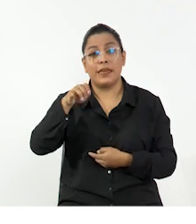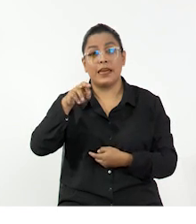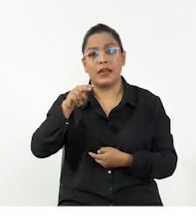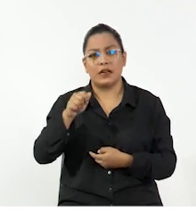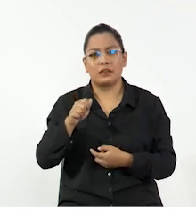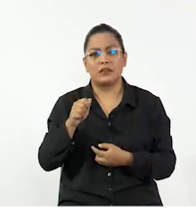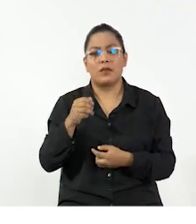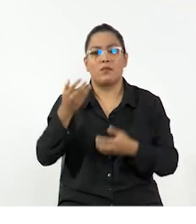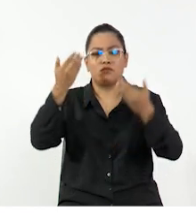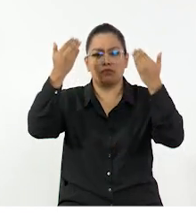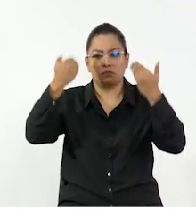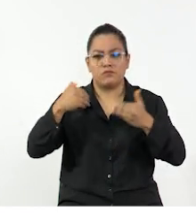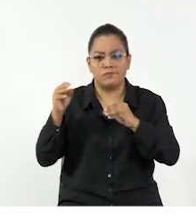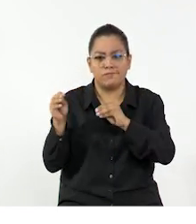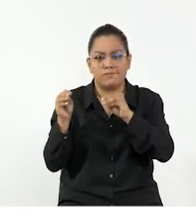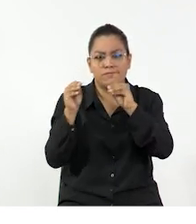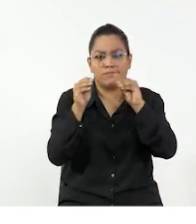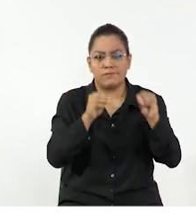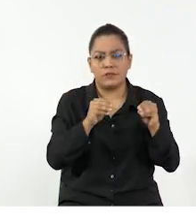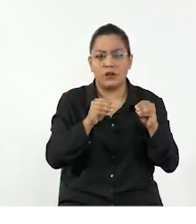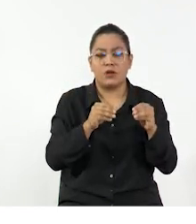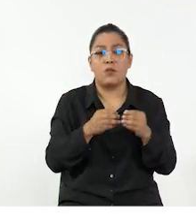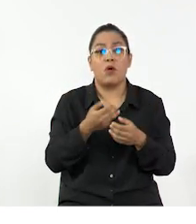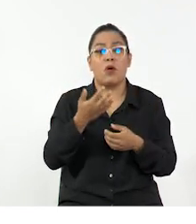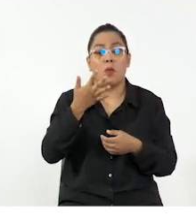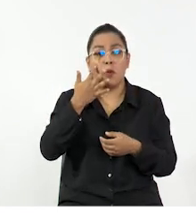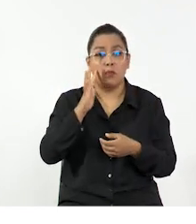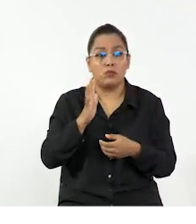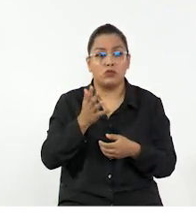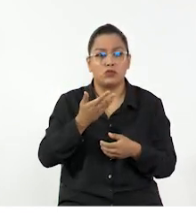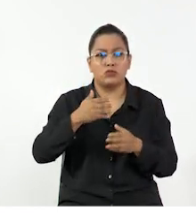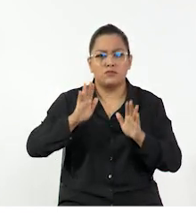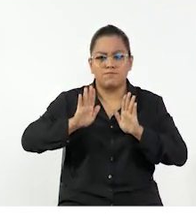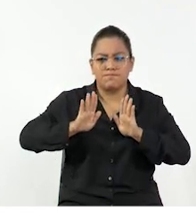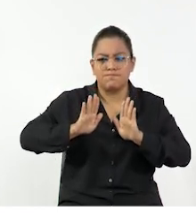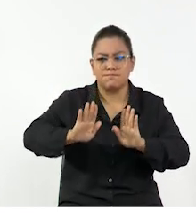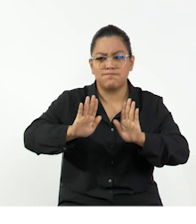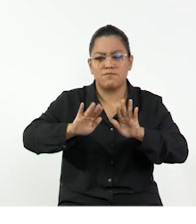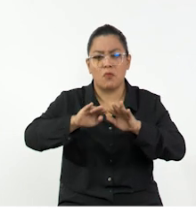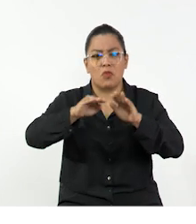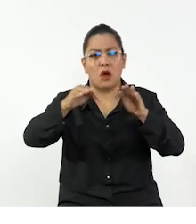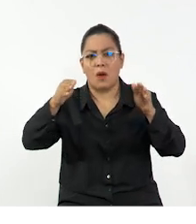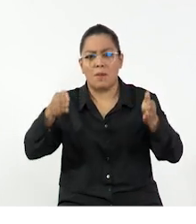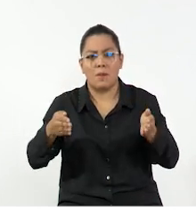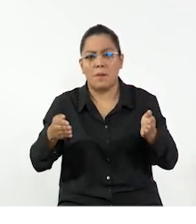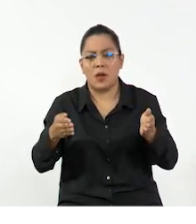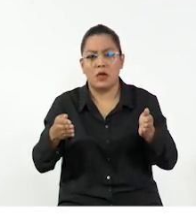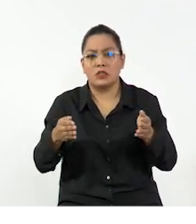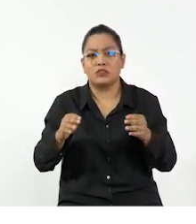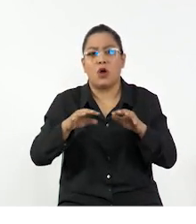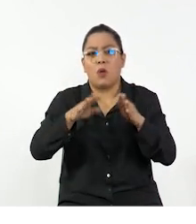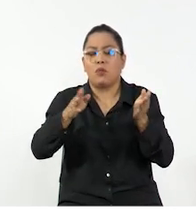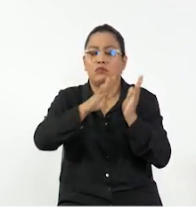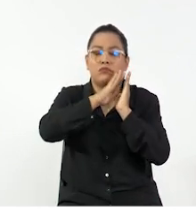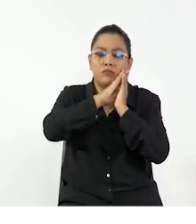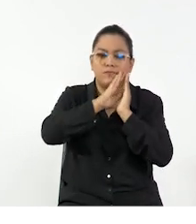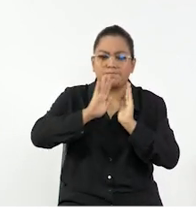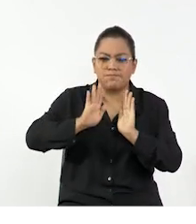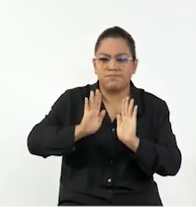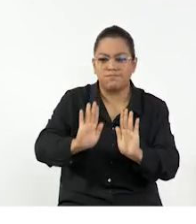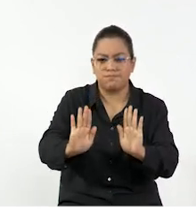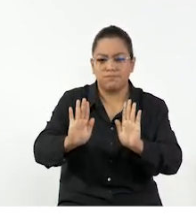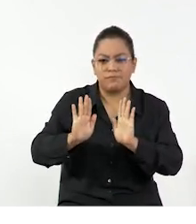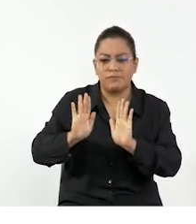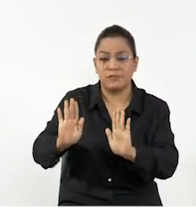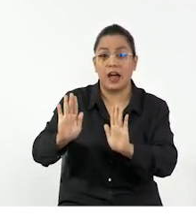piernas para que todo nuestro cuerpo pueda desplazarse. Cuando nosotros empujamos una caja, una mesa, una cama, un objeto